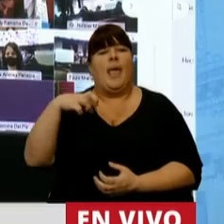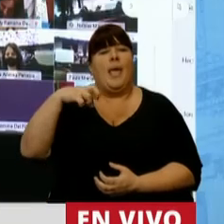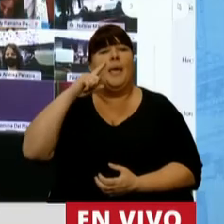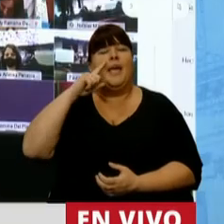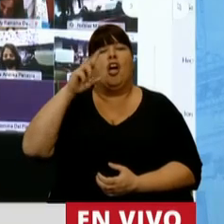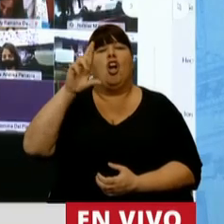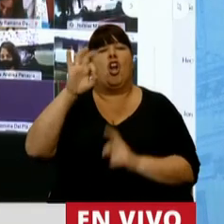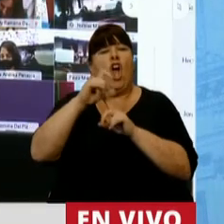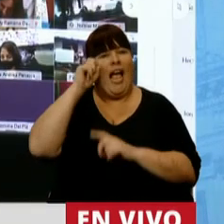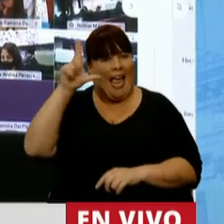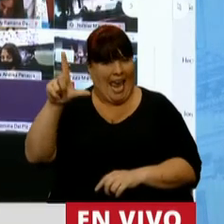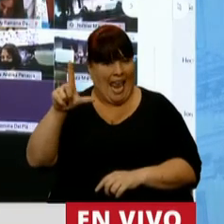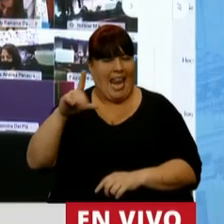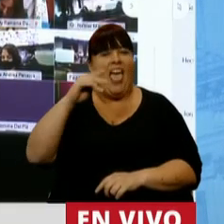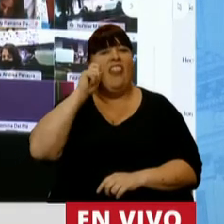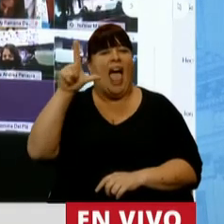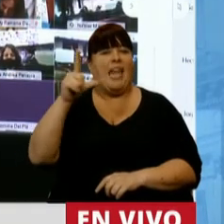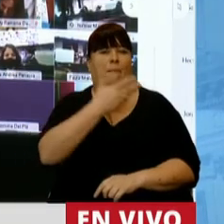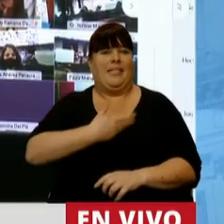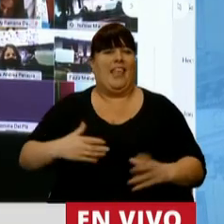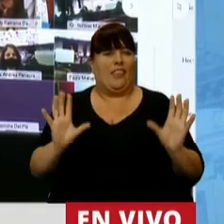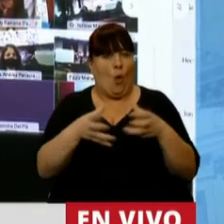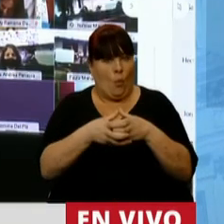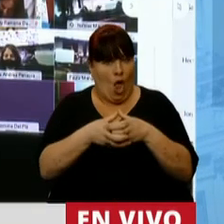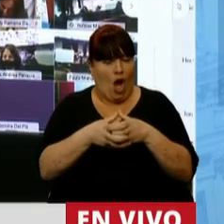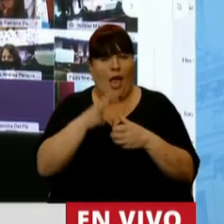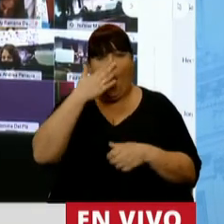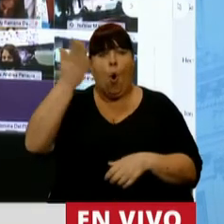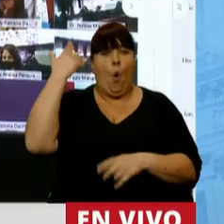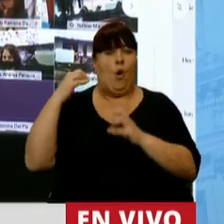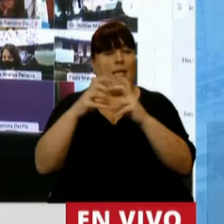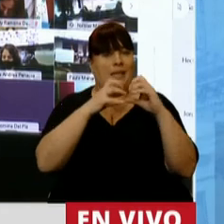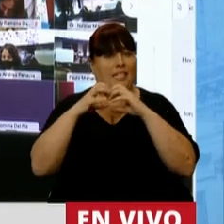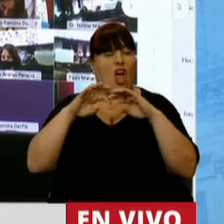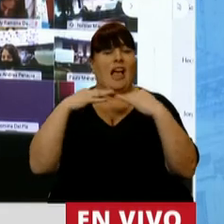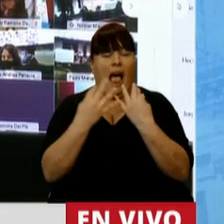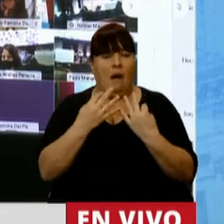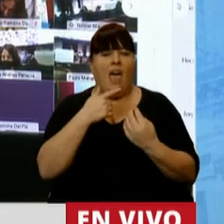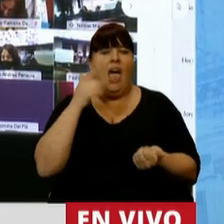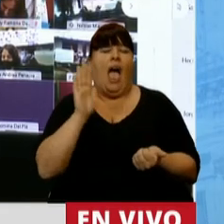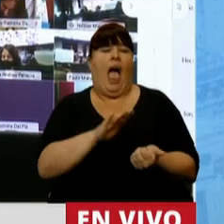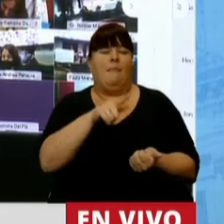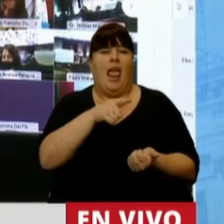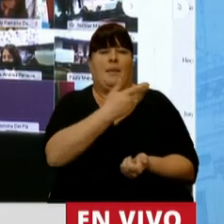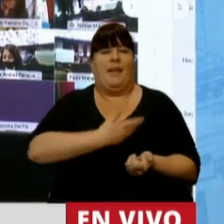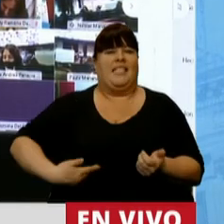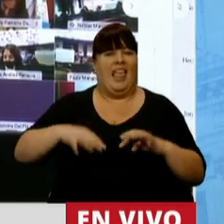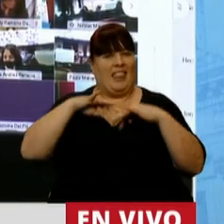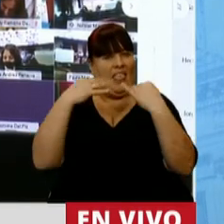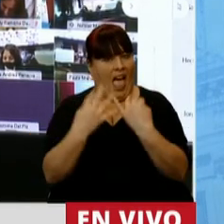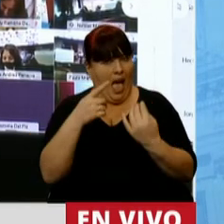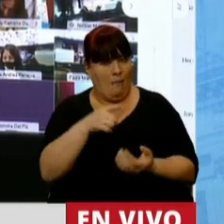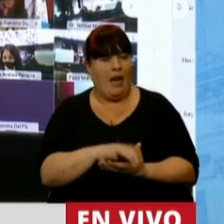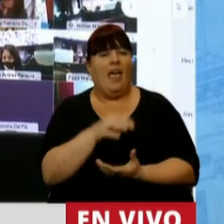Pirincho Roquel, Daniel Roquel, presidente de bloque, en la última sesión de la Cámara fue intimado por el presidente de la Cámara